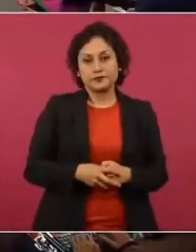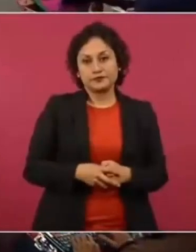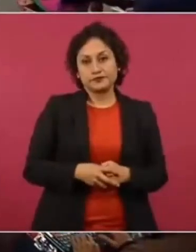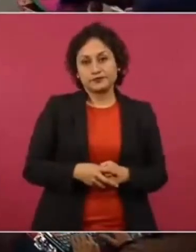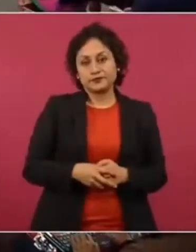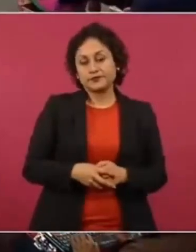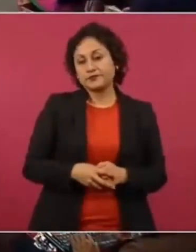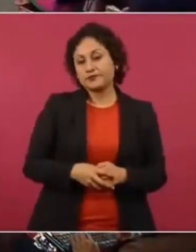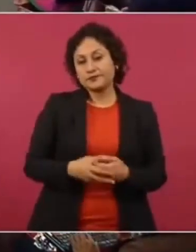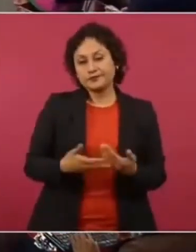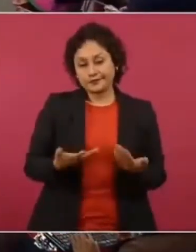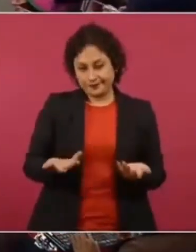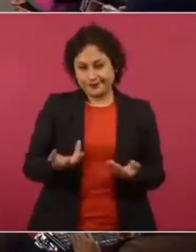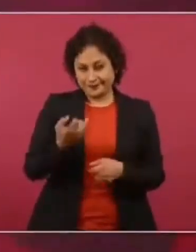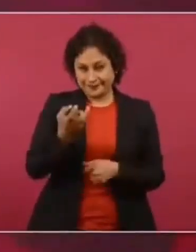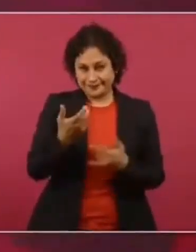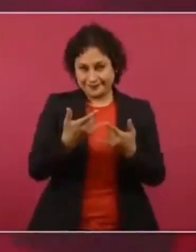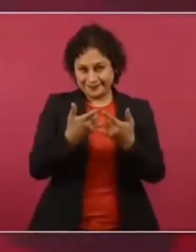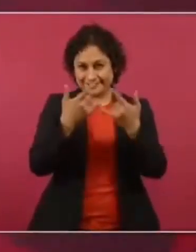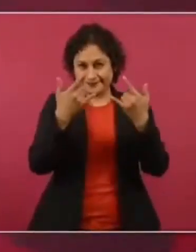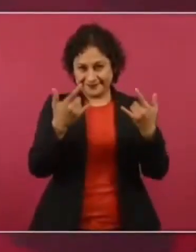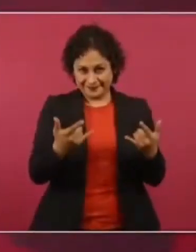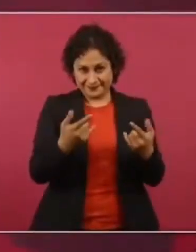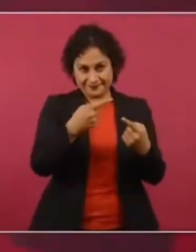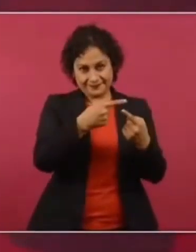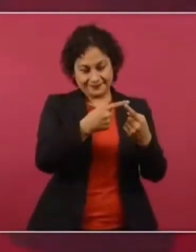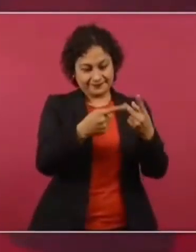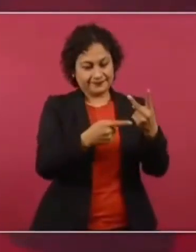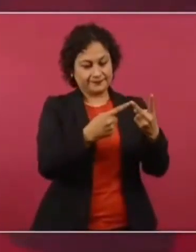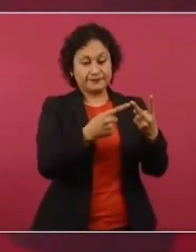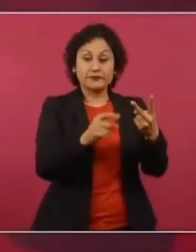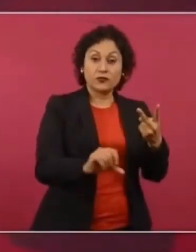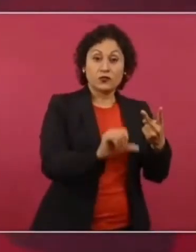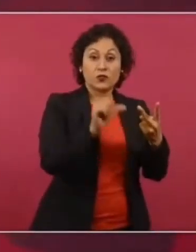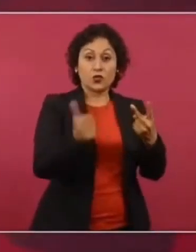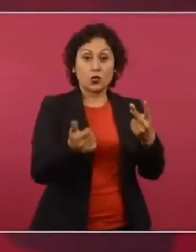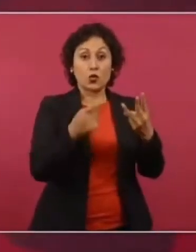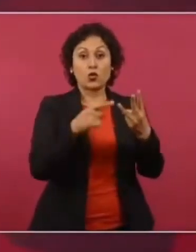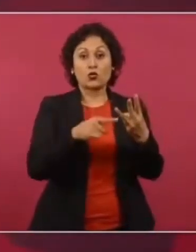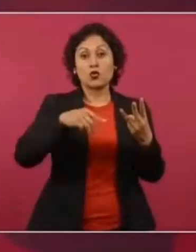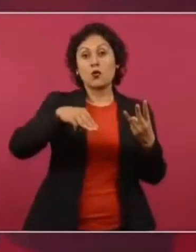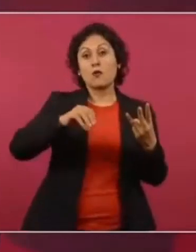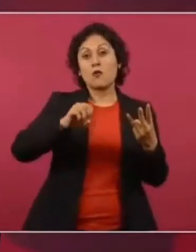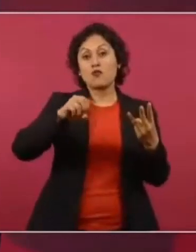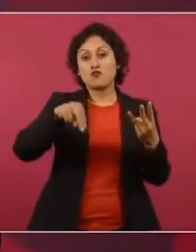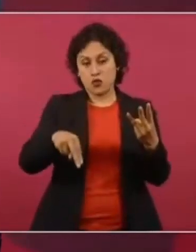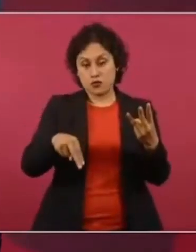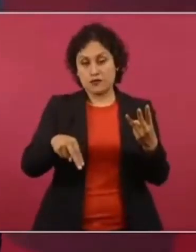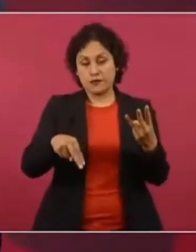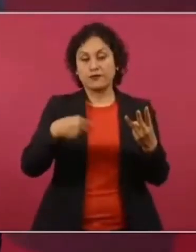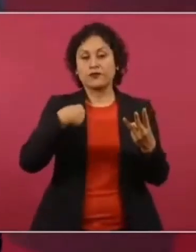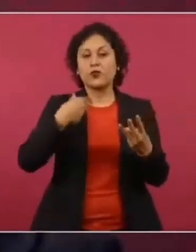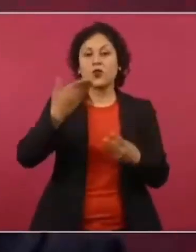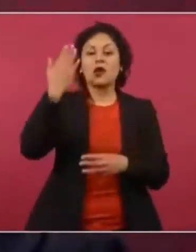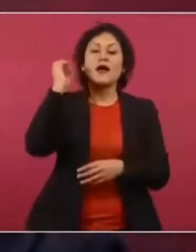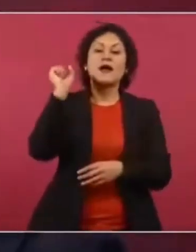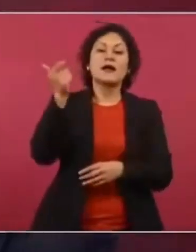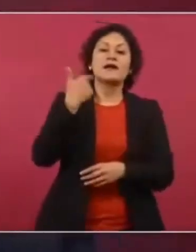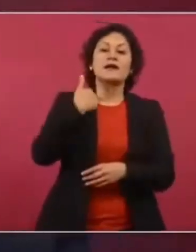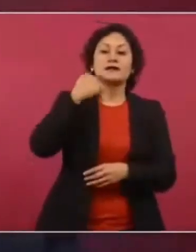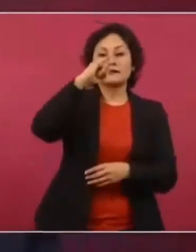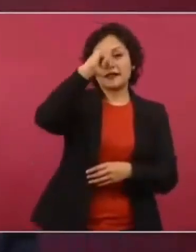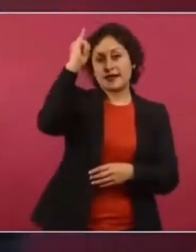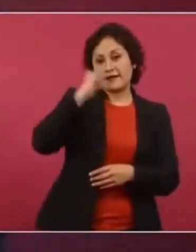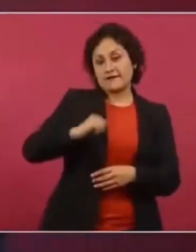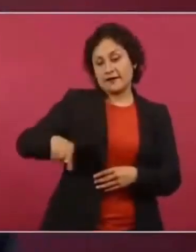Pero esto que les quiero contar de Gómez Món, es de que era yo jefe de gobierno y le tenía recomendado